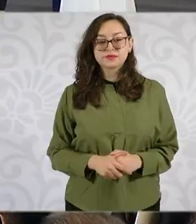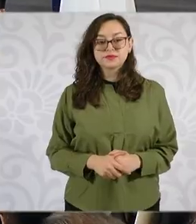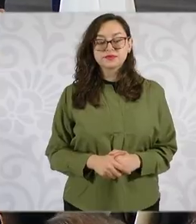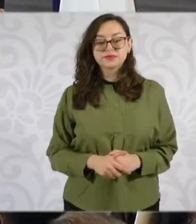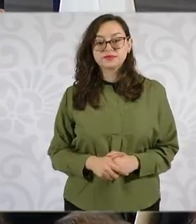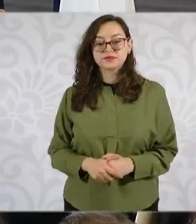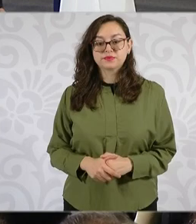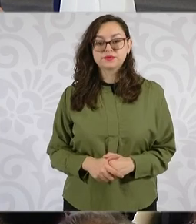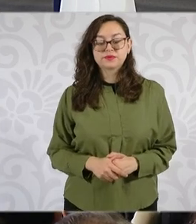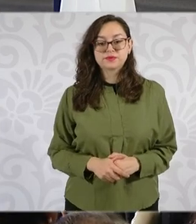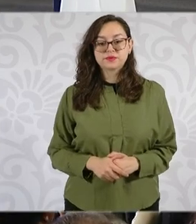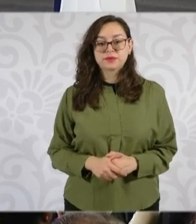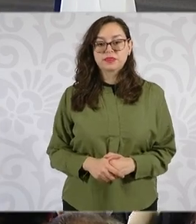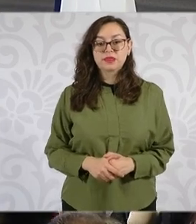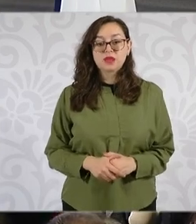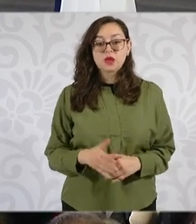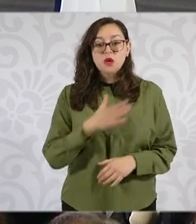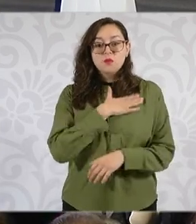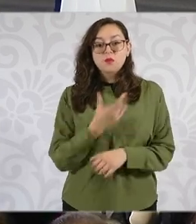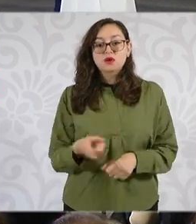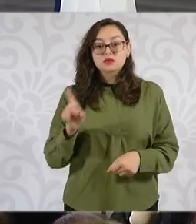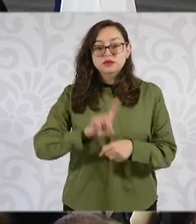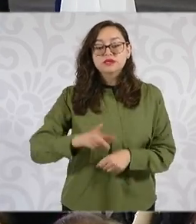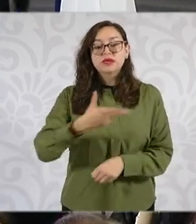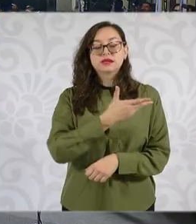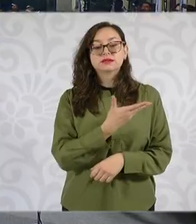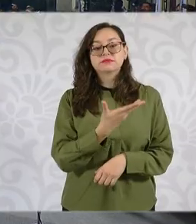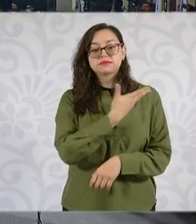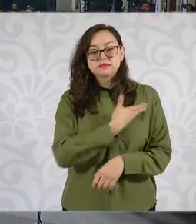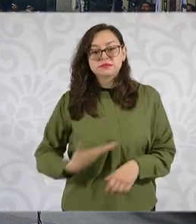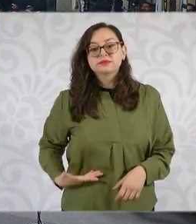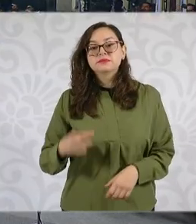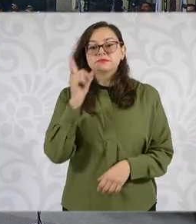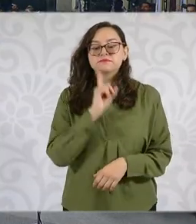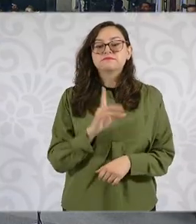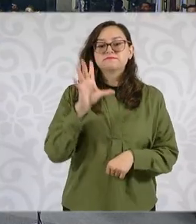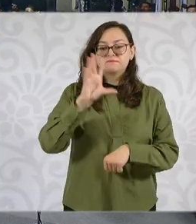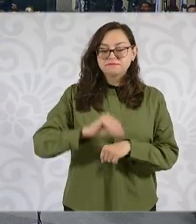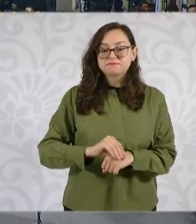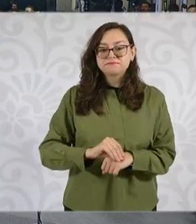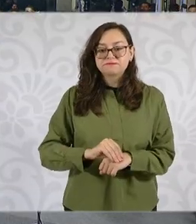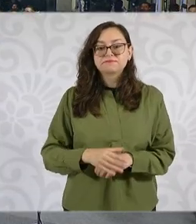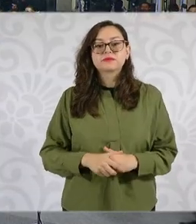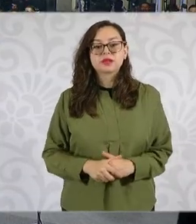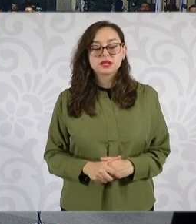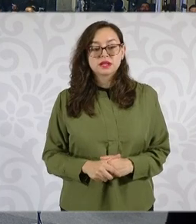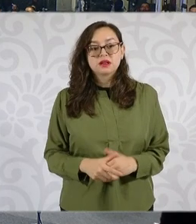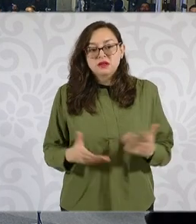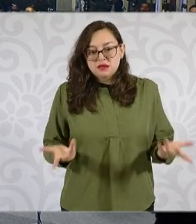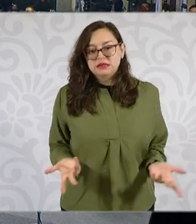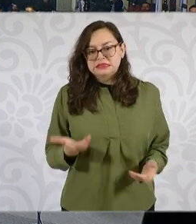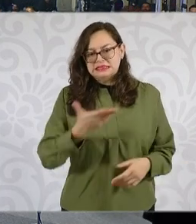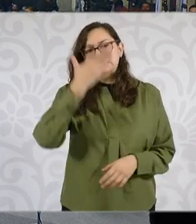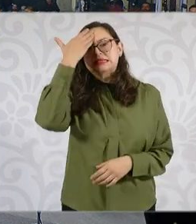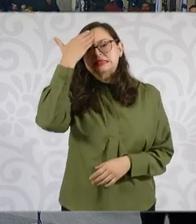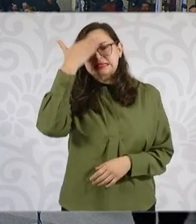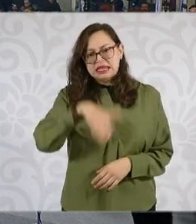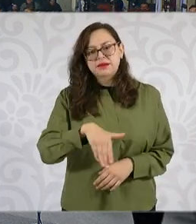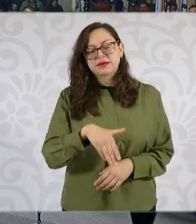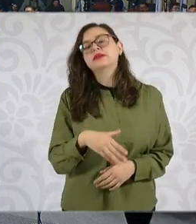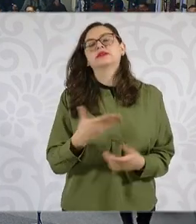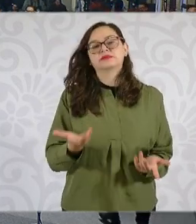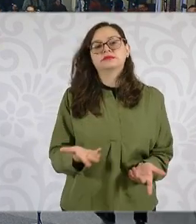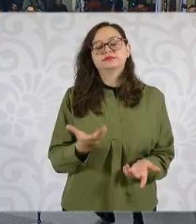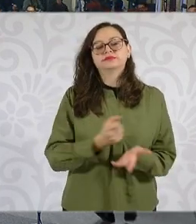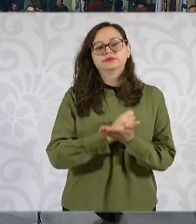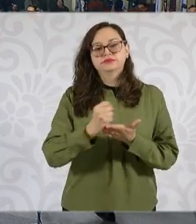Con su permiso, presidenta Claudia Sheinbaum. Financiera para el bienestar, como saben ustedes, Telecomunicaciones